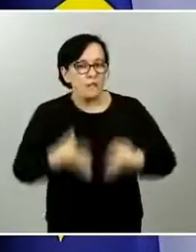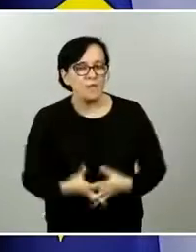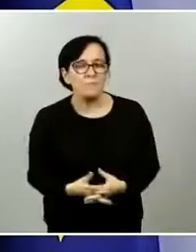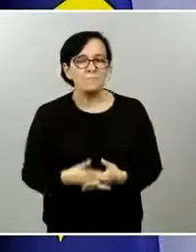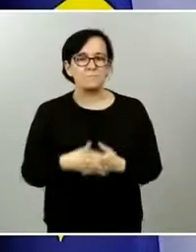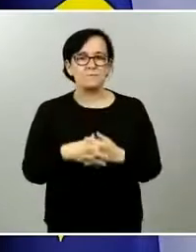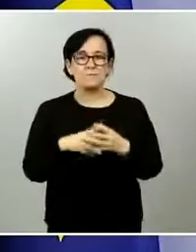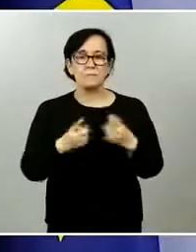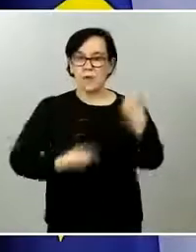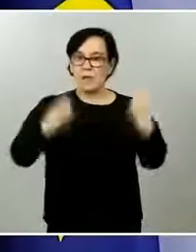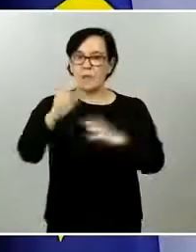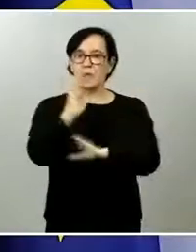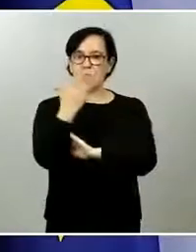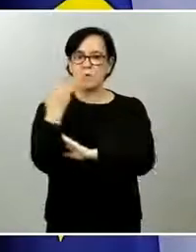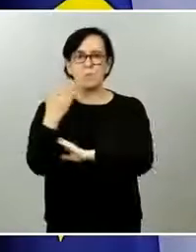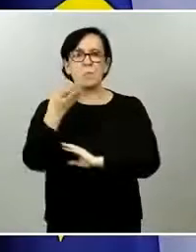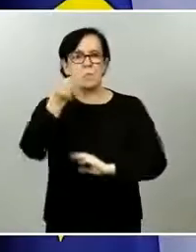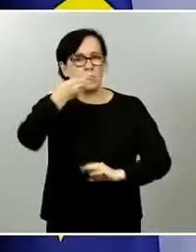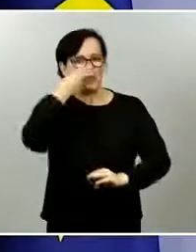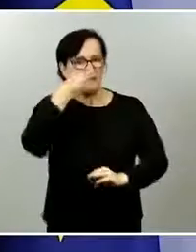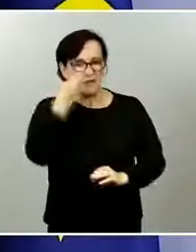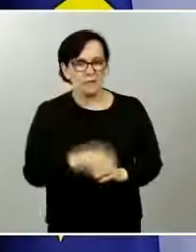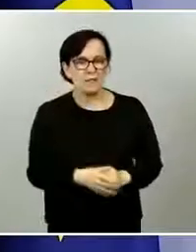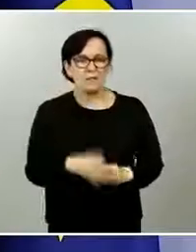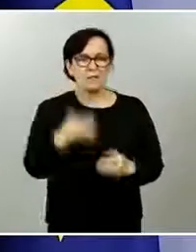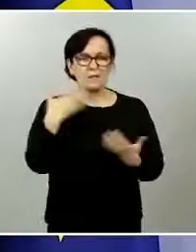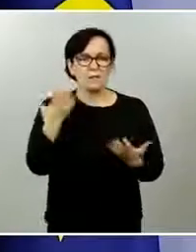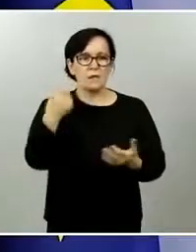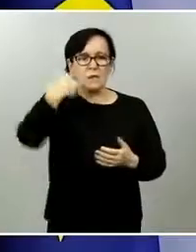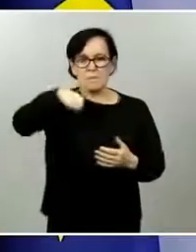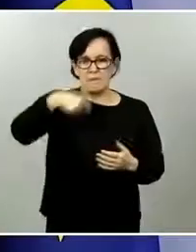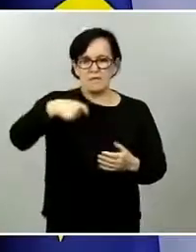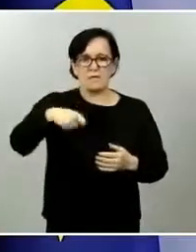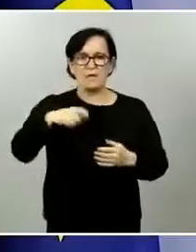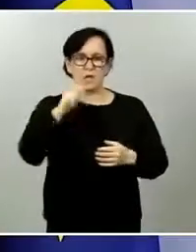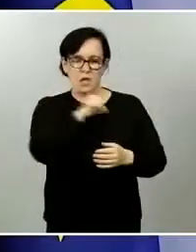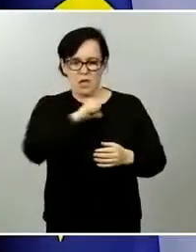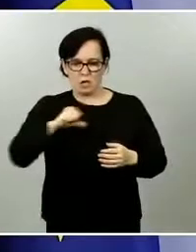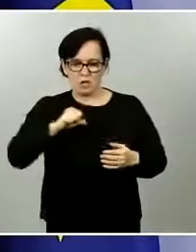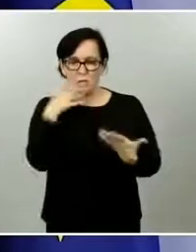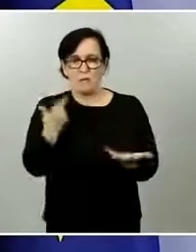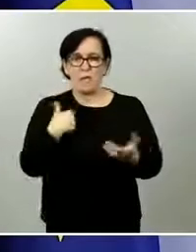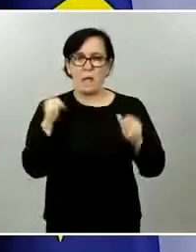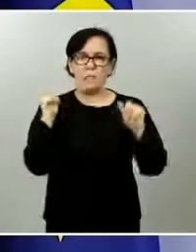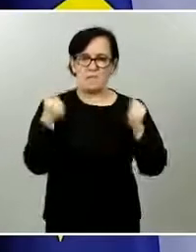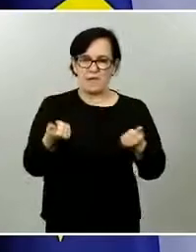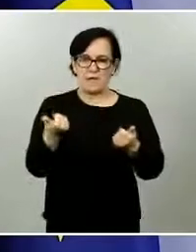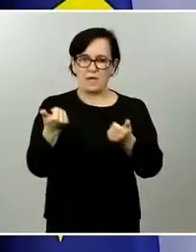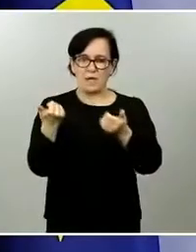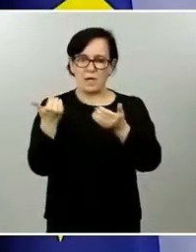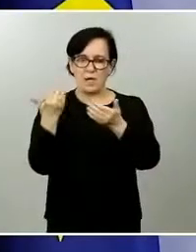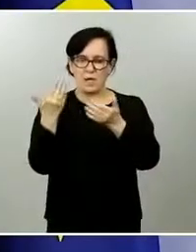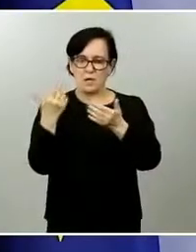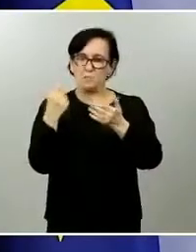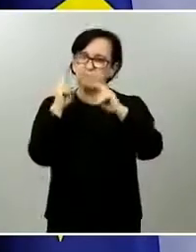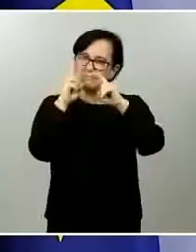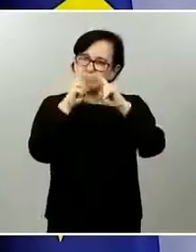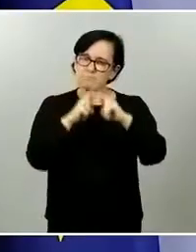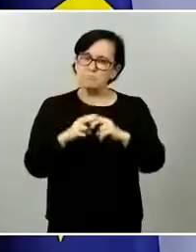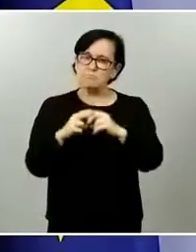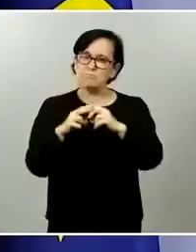abordando, pero constatando también que los mecanismos de cogobernanza están funcionando. Ha habido algunas propuestas